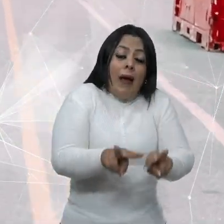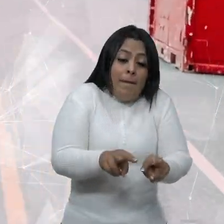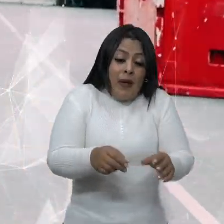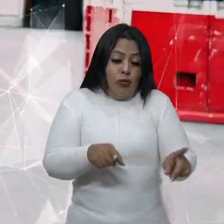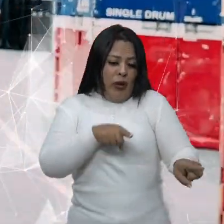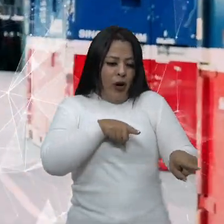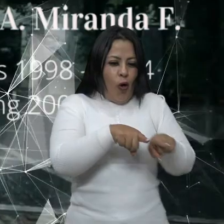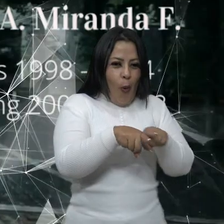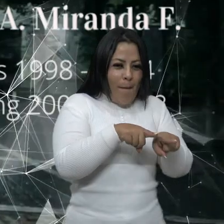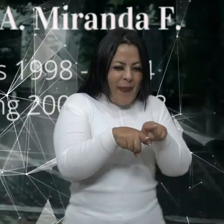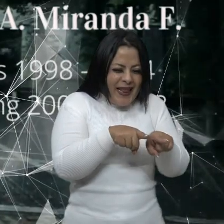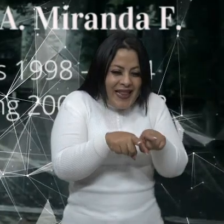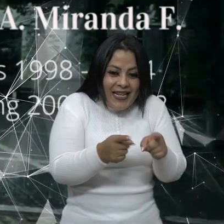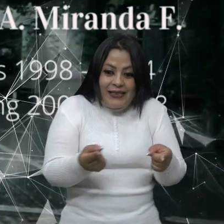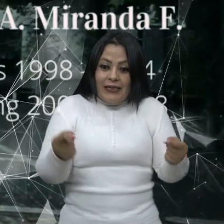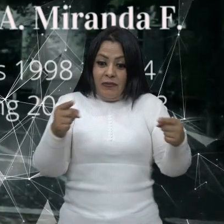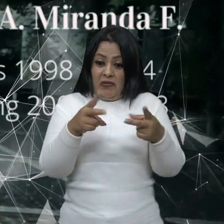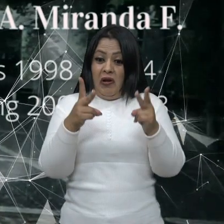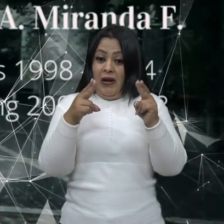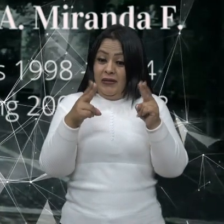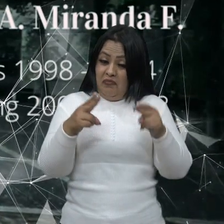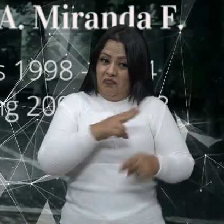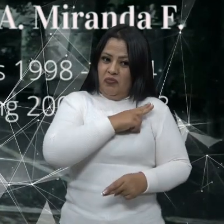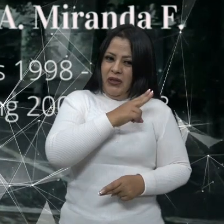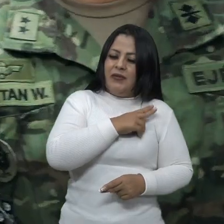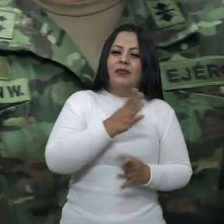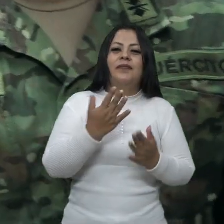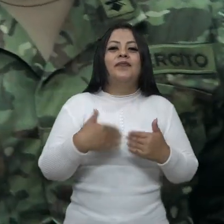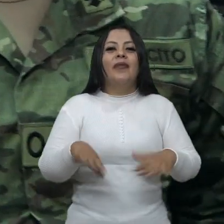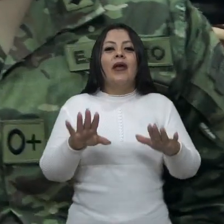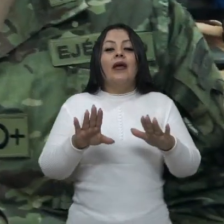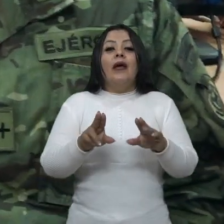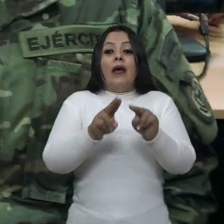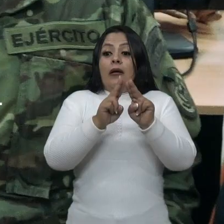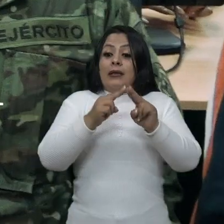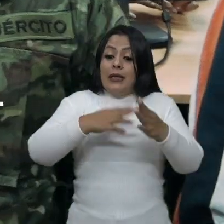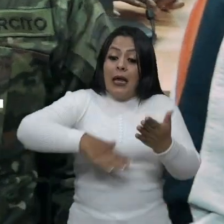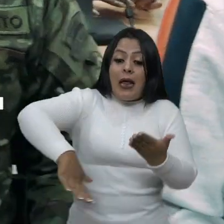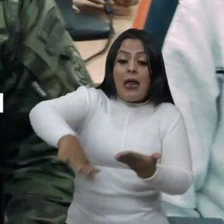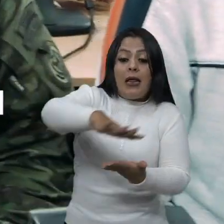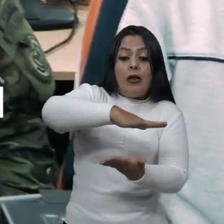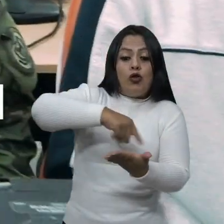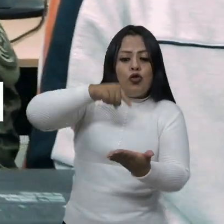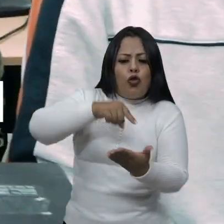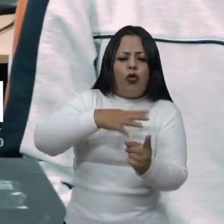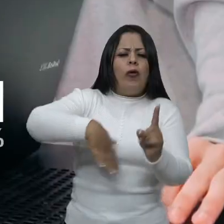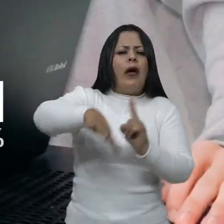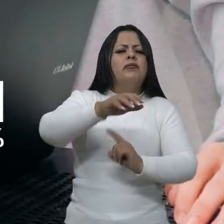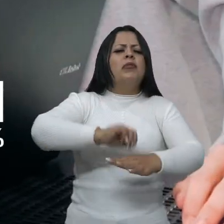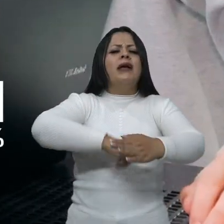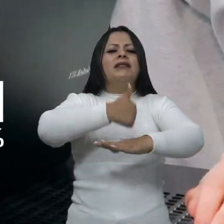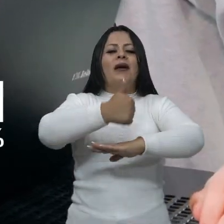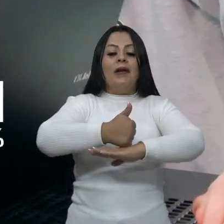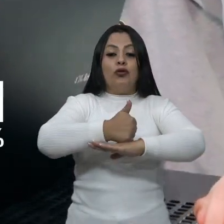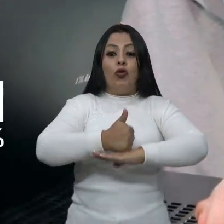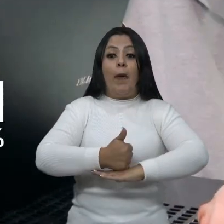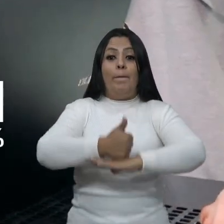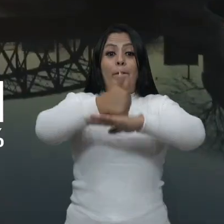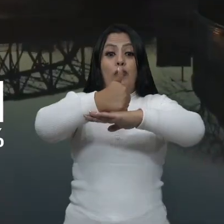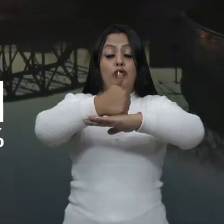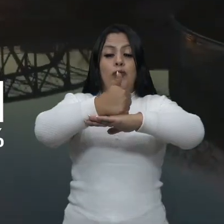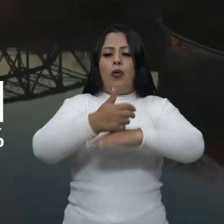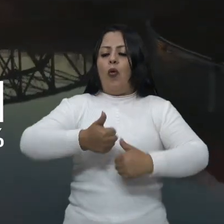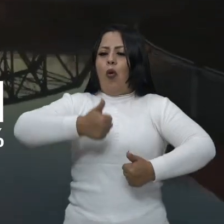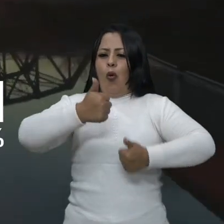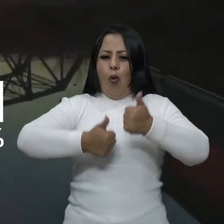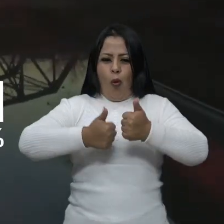competitividad intensa entre las mismas. Este entorno dinámico estableció una lucha por el posicionamiento en